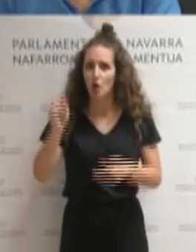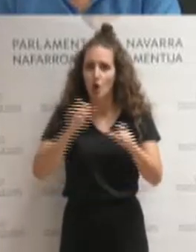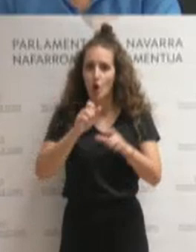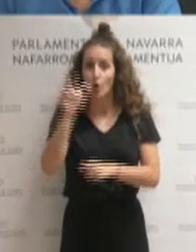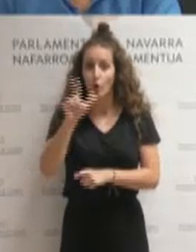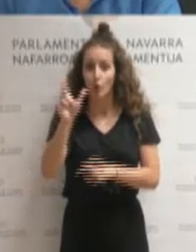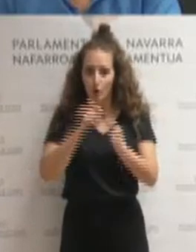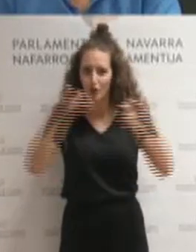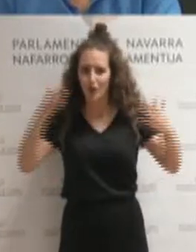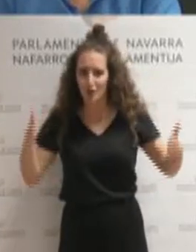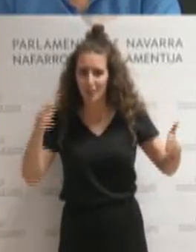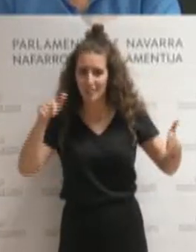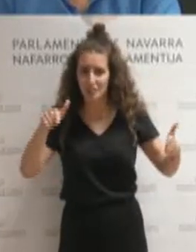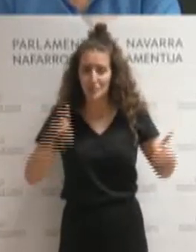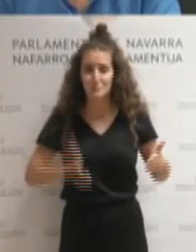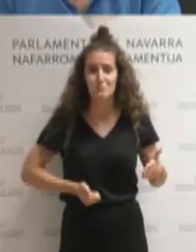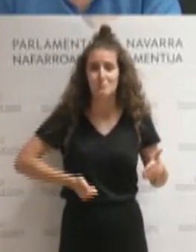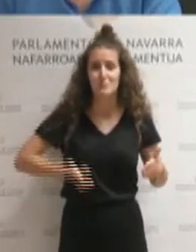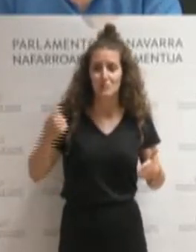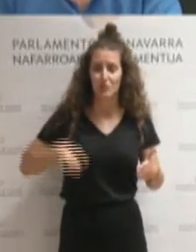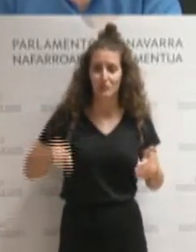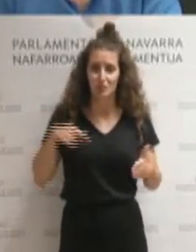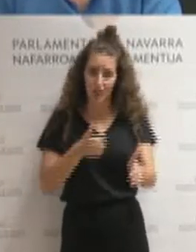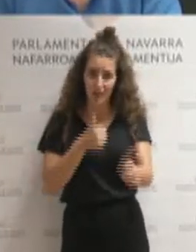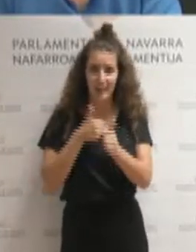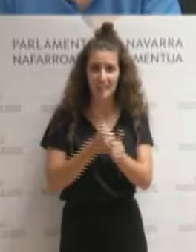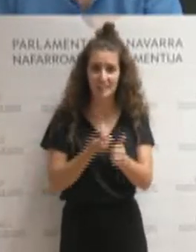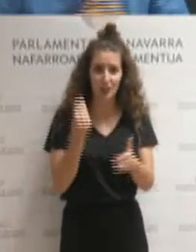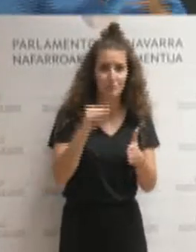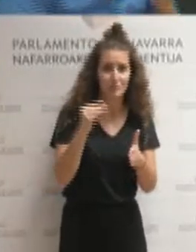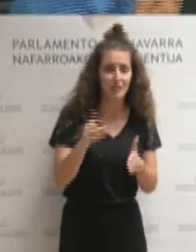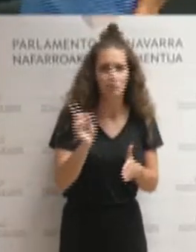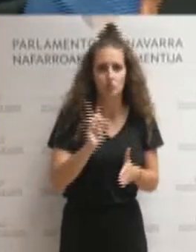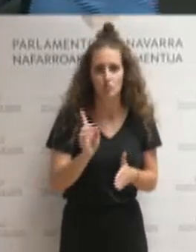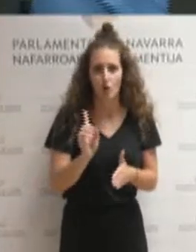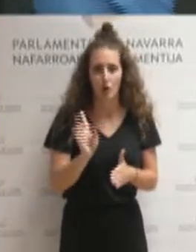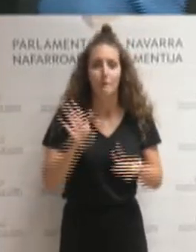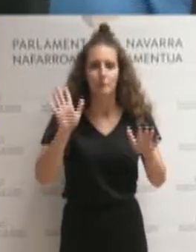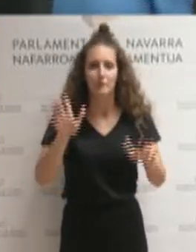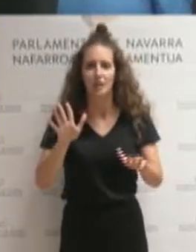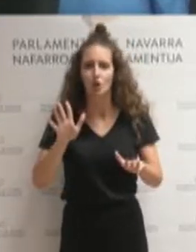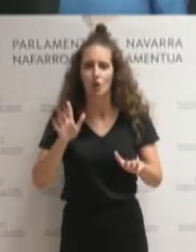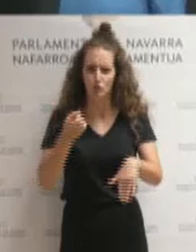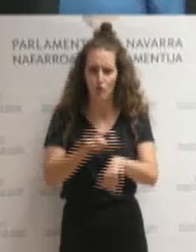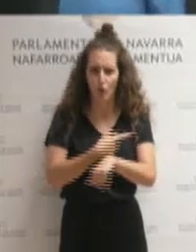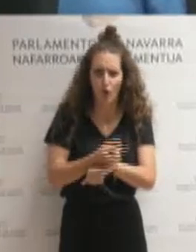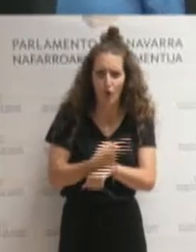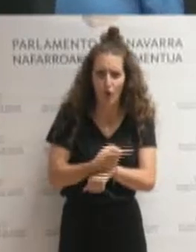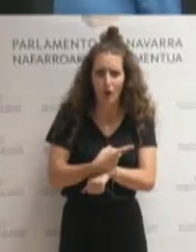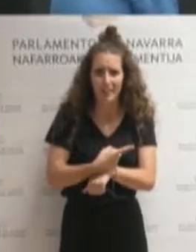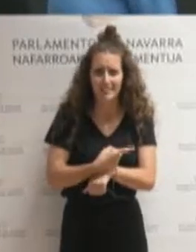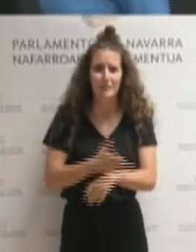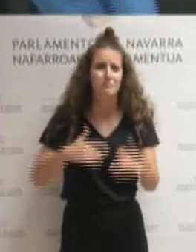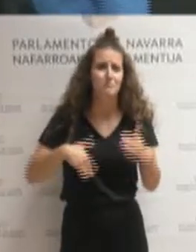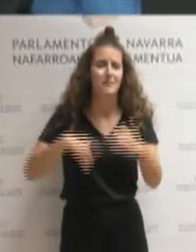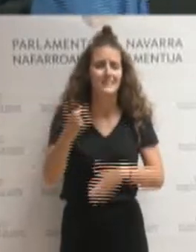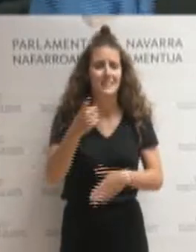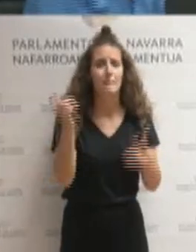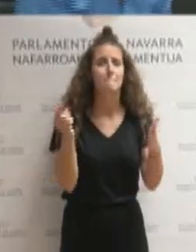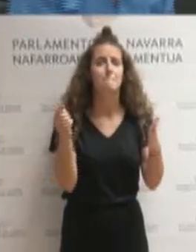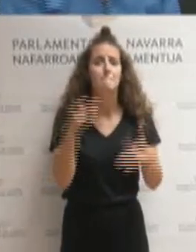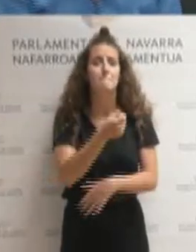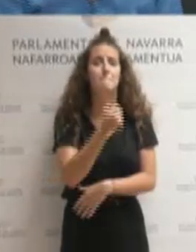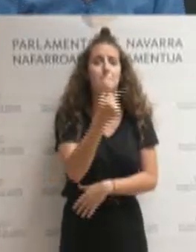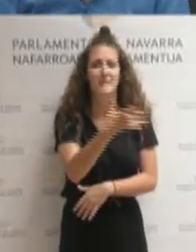habilitado más profesionales de rastreo. Eso sí, se han hecho más de 1.500 horas extras, más de 1.500 horas